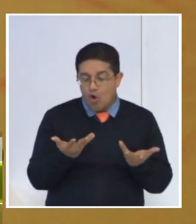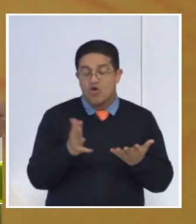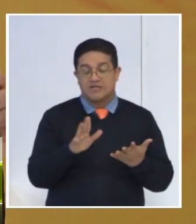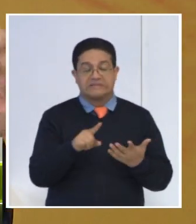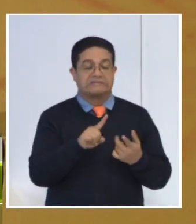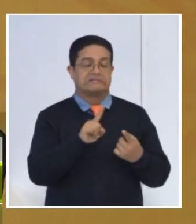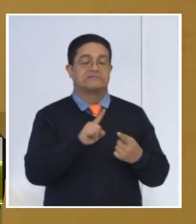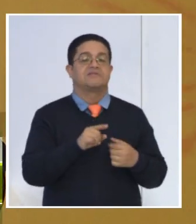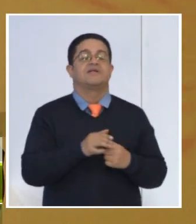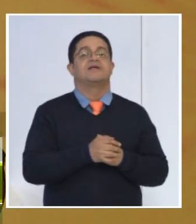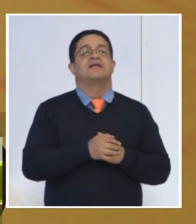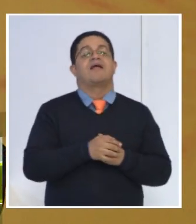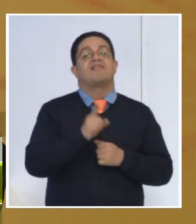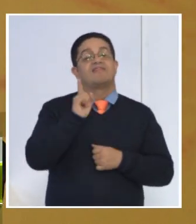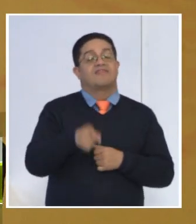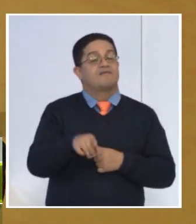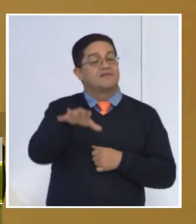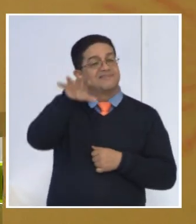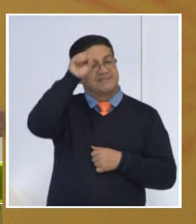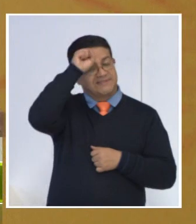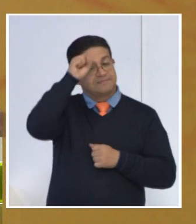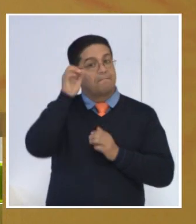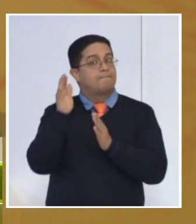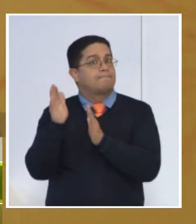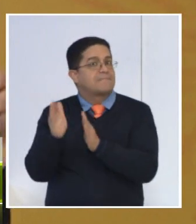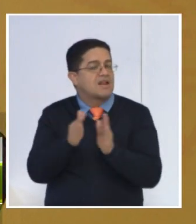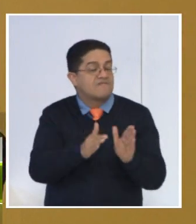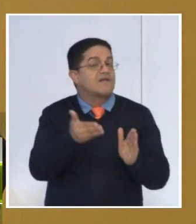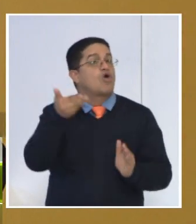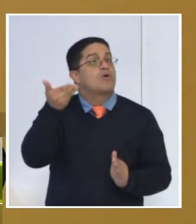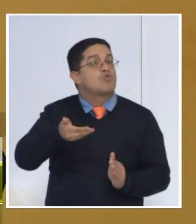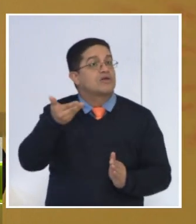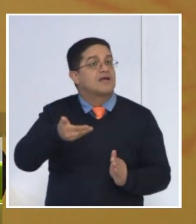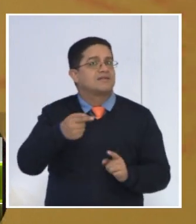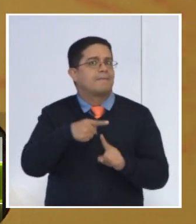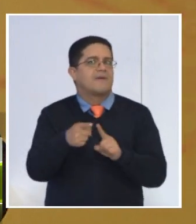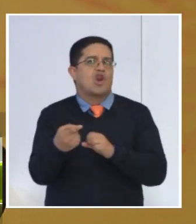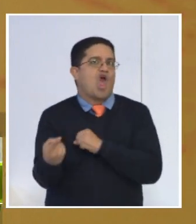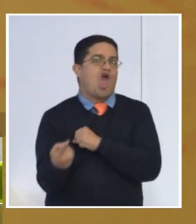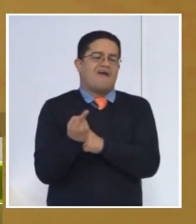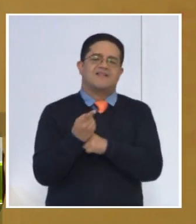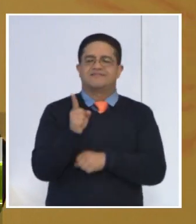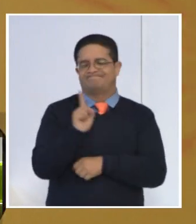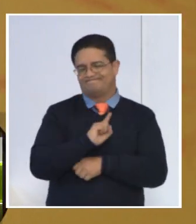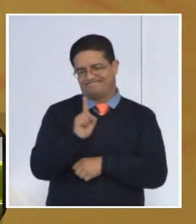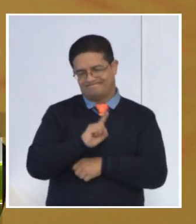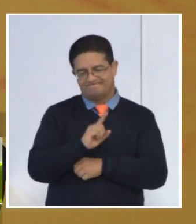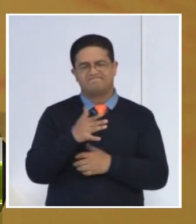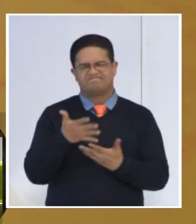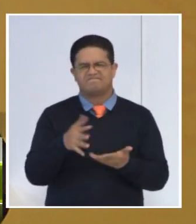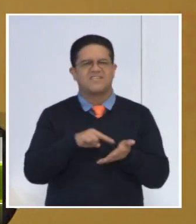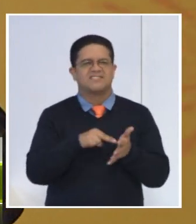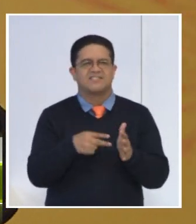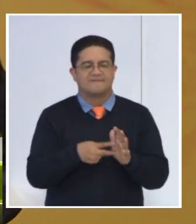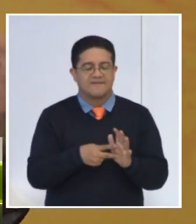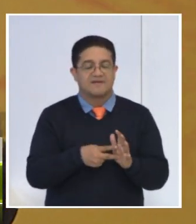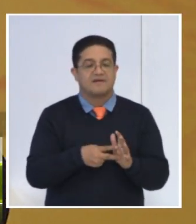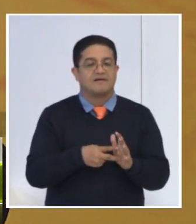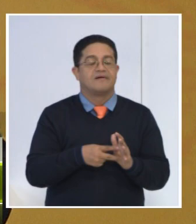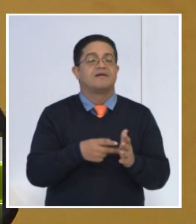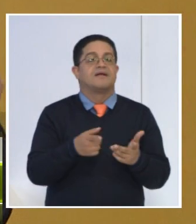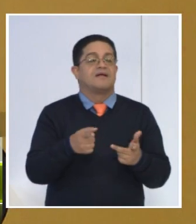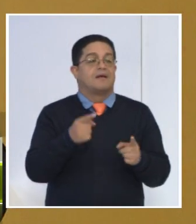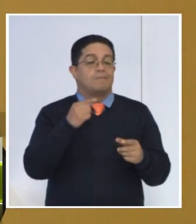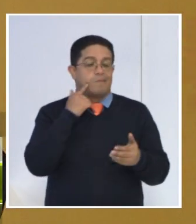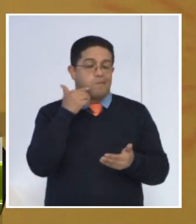Desde ese punto de vista debemos comprender que la planificación es necesaria, pero no es obligatoria. Por supuesto. ¿A qué me refiero con esto? A que debemos comprender que dentro de